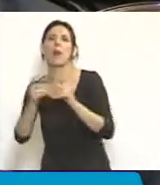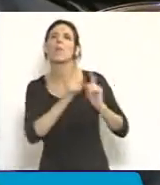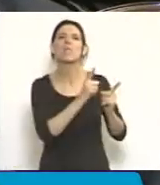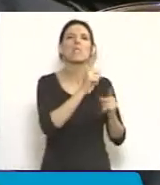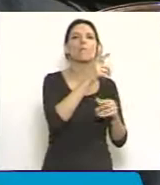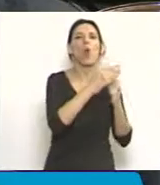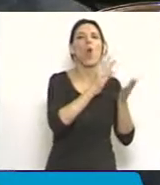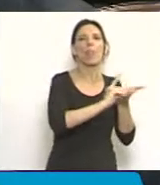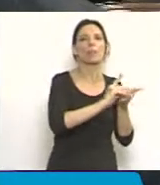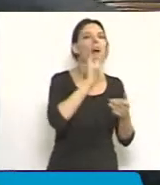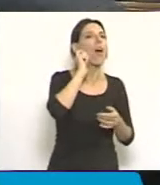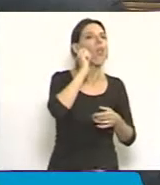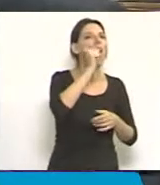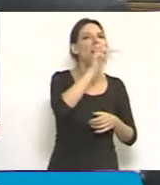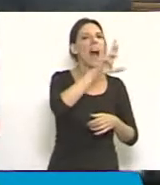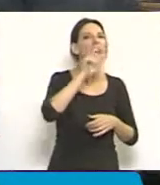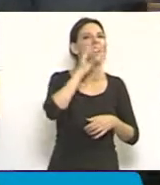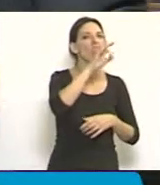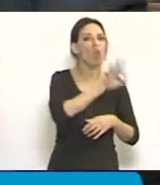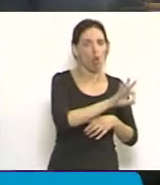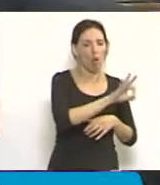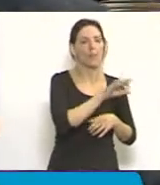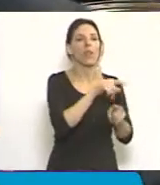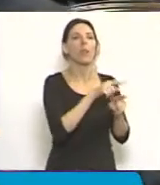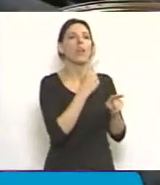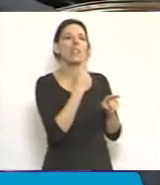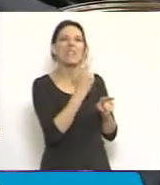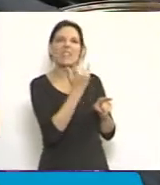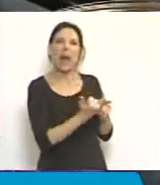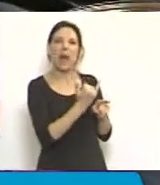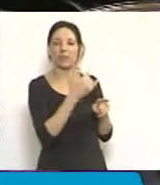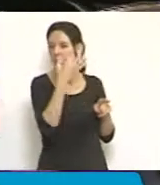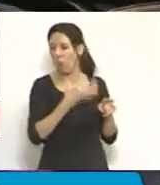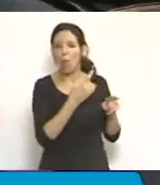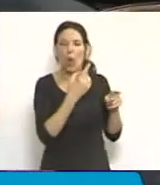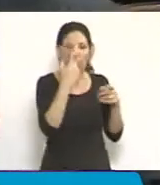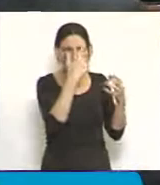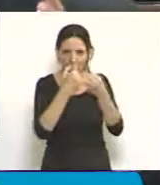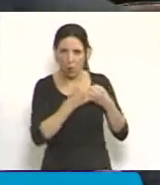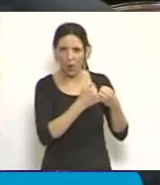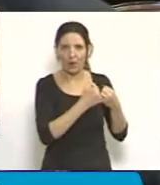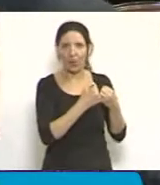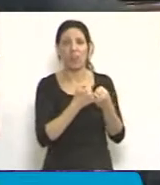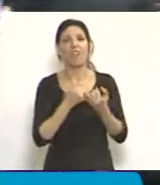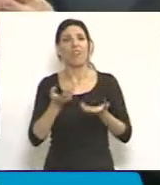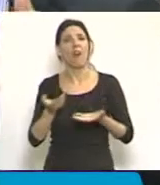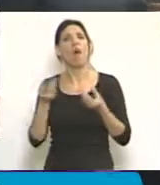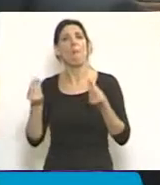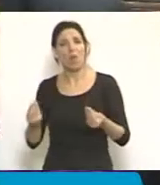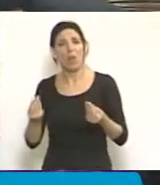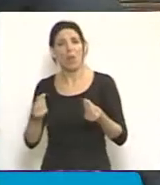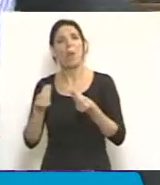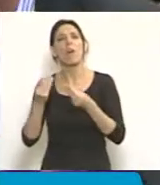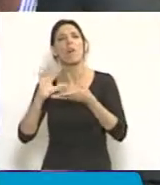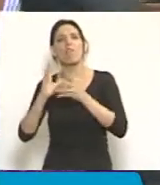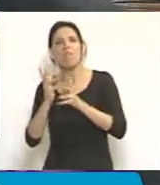solo en particular y sobre un artículo en principio creo que vamos a tener un consenso al respecto. ¿Por qué no aplicamos este mecanismo